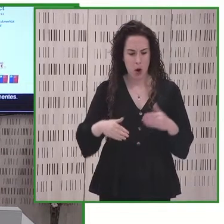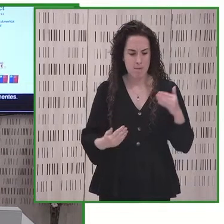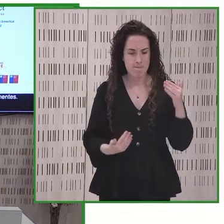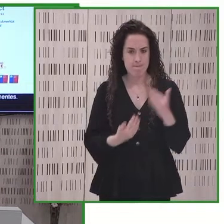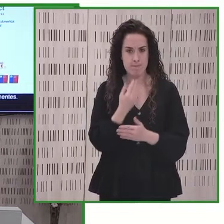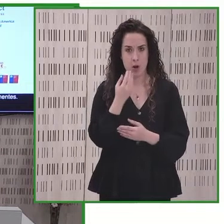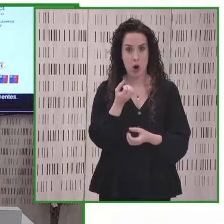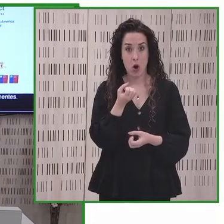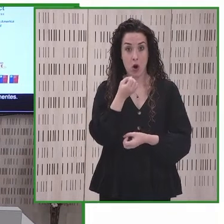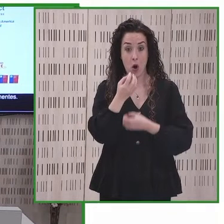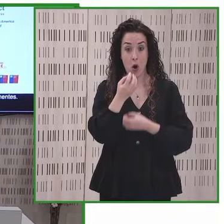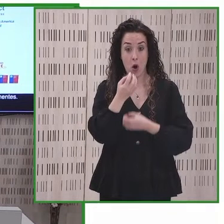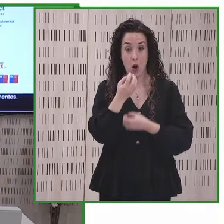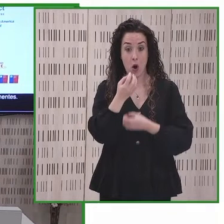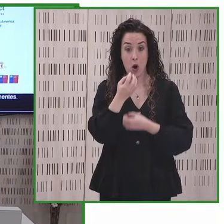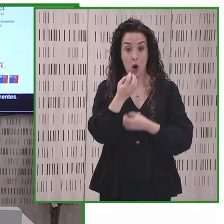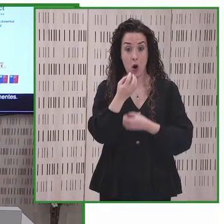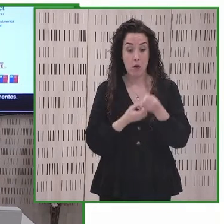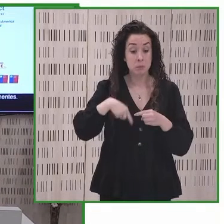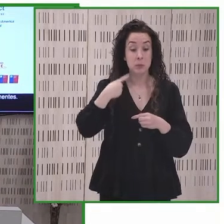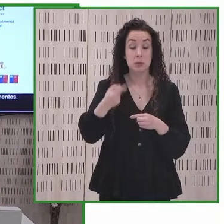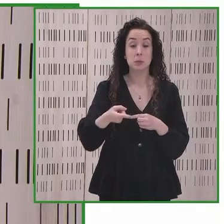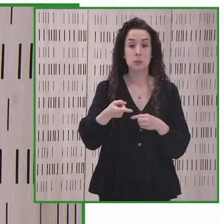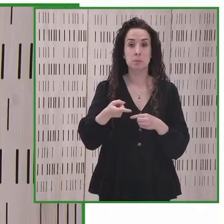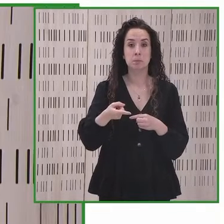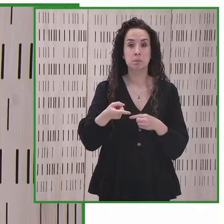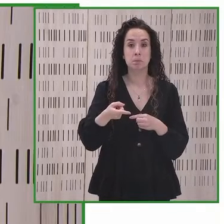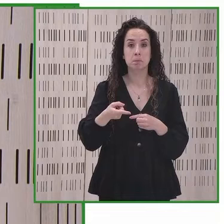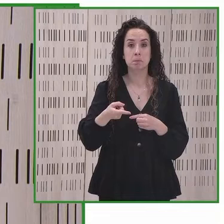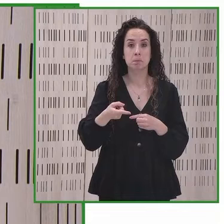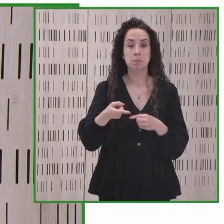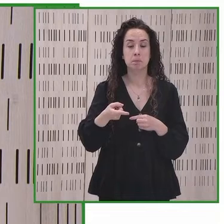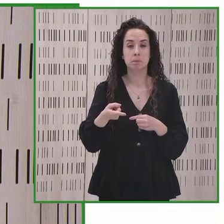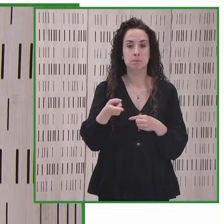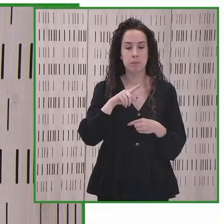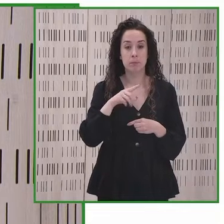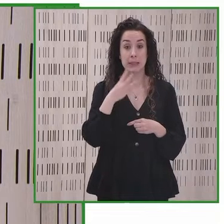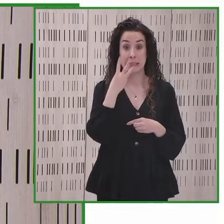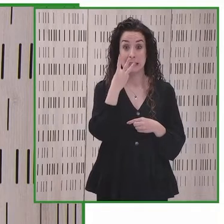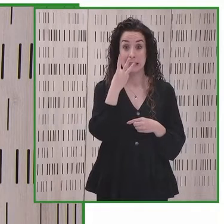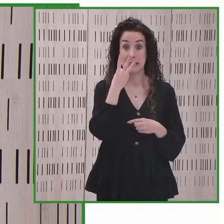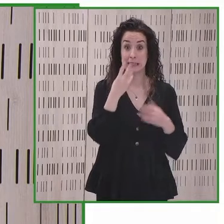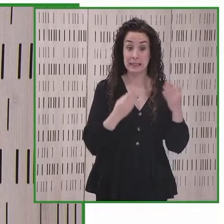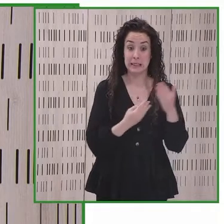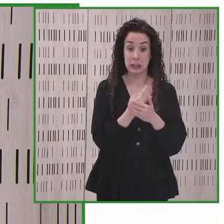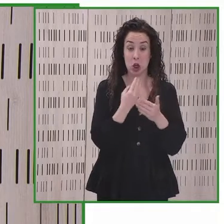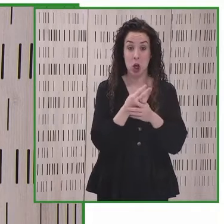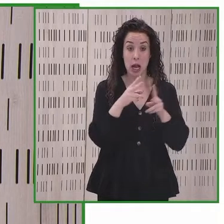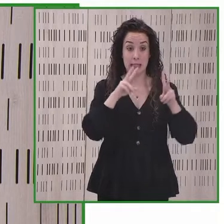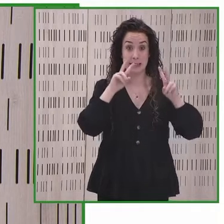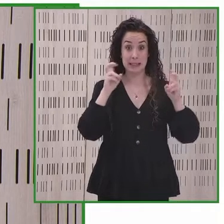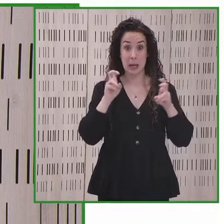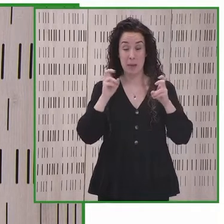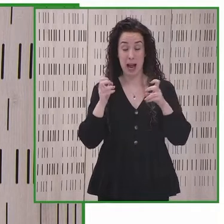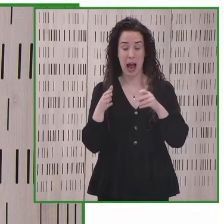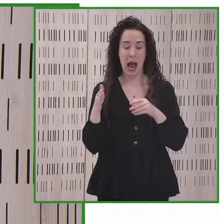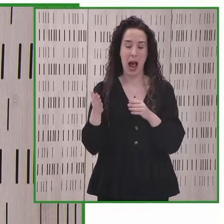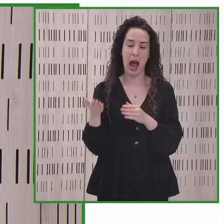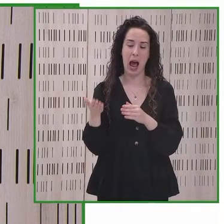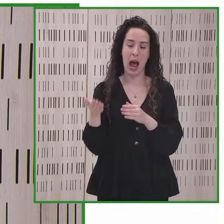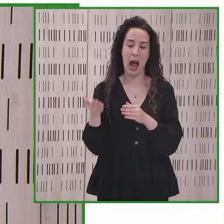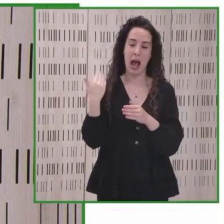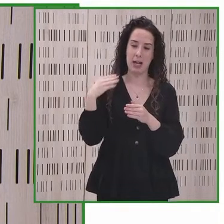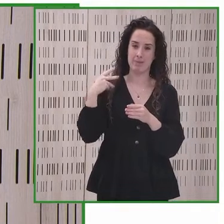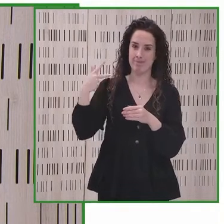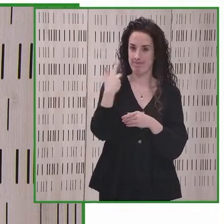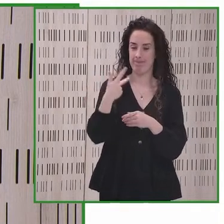y después de esta sesión con las expertas en estas materias tendremos temáticas pregrabadas que serán transmitidas